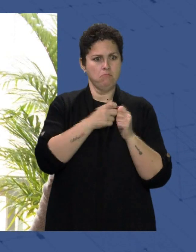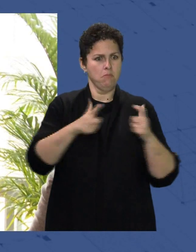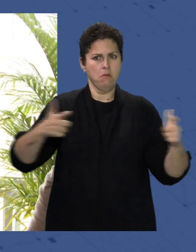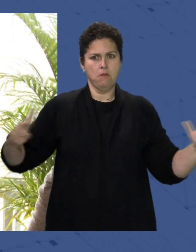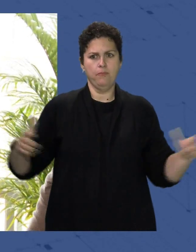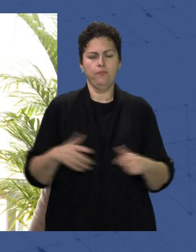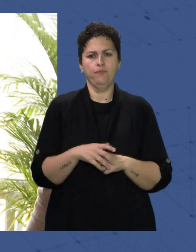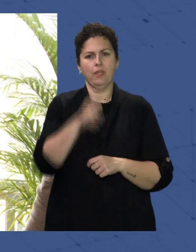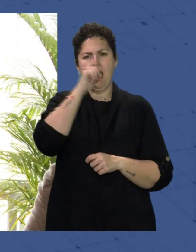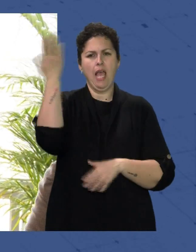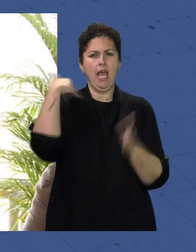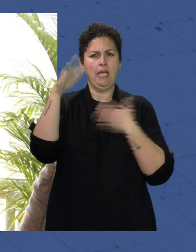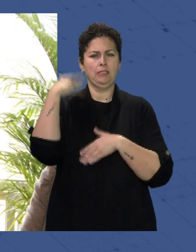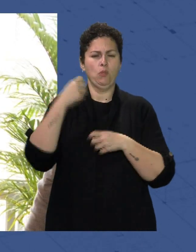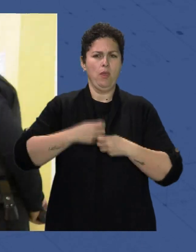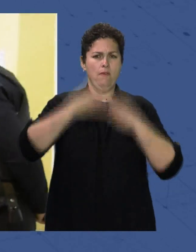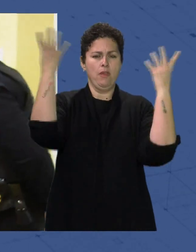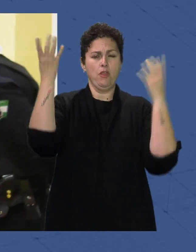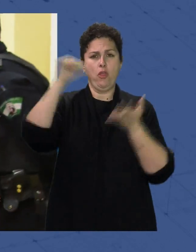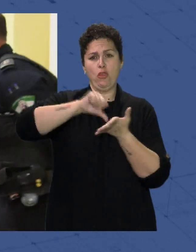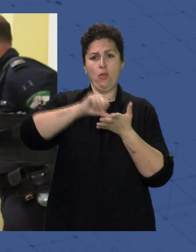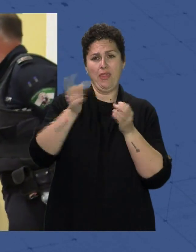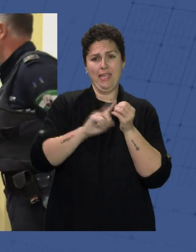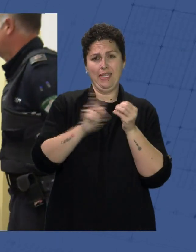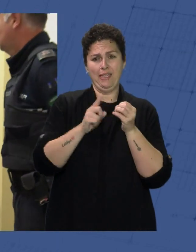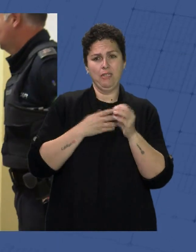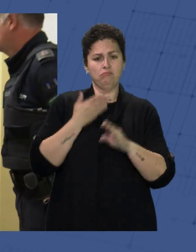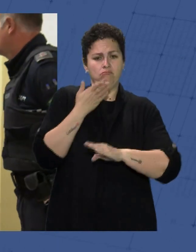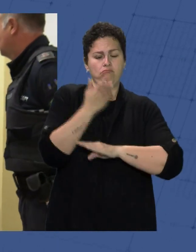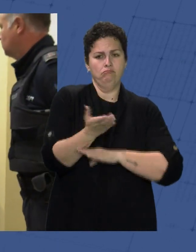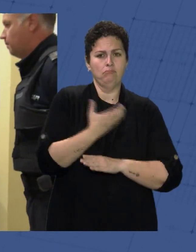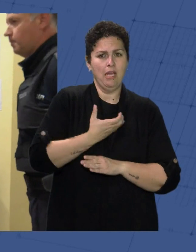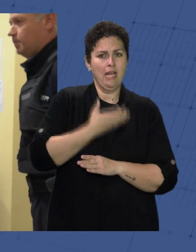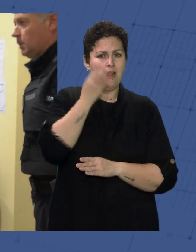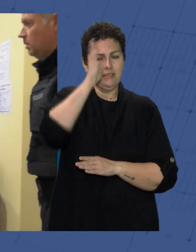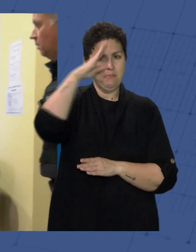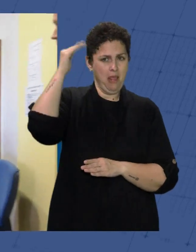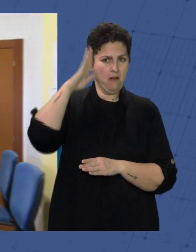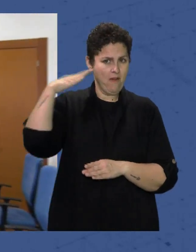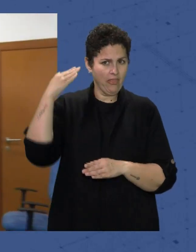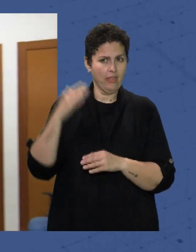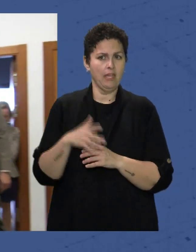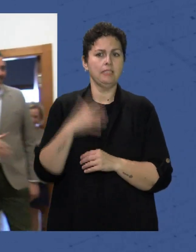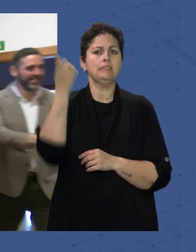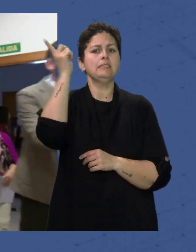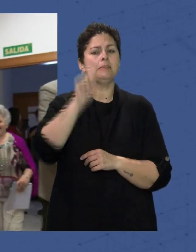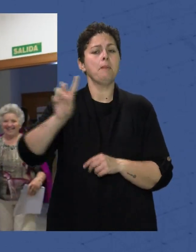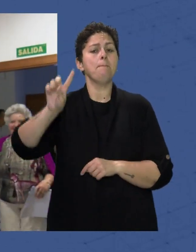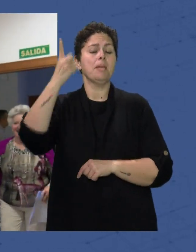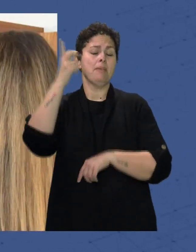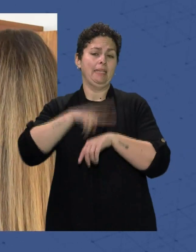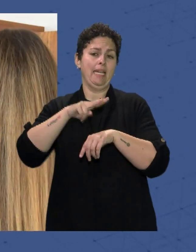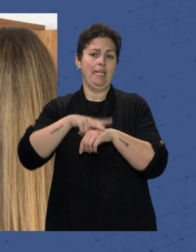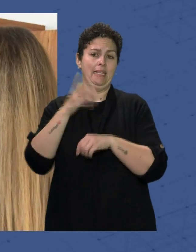antiguo edificio De la ciudad digital Se han desplazado La alcaldesa De Almería María del Mar Vázquez Y el primer teniente Alcalde